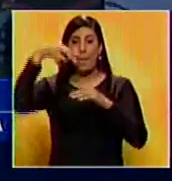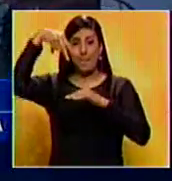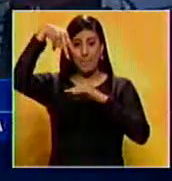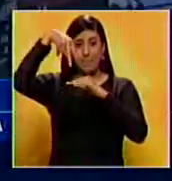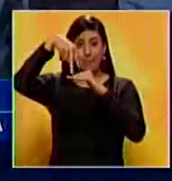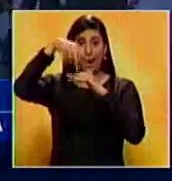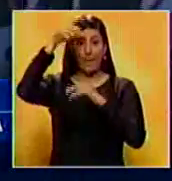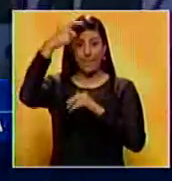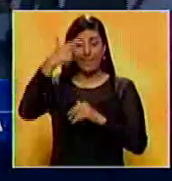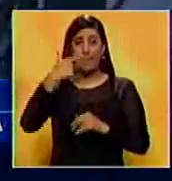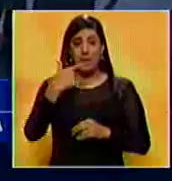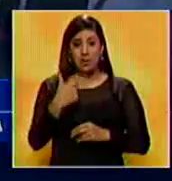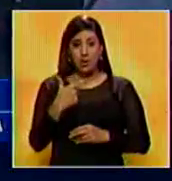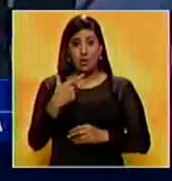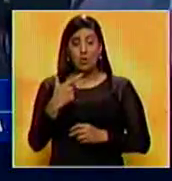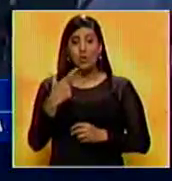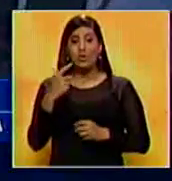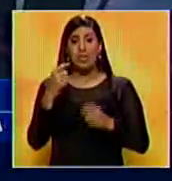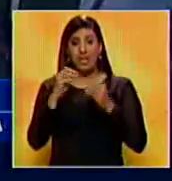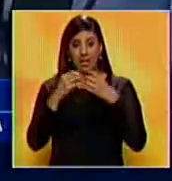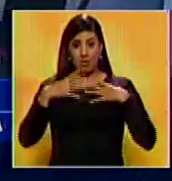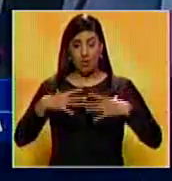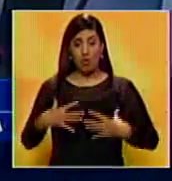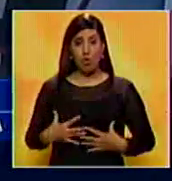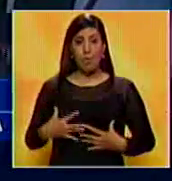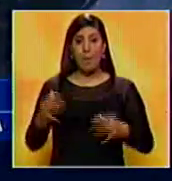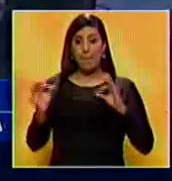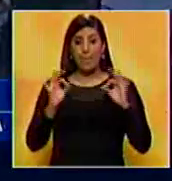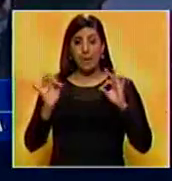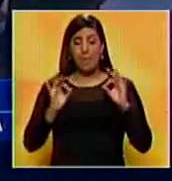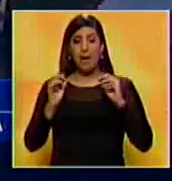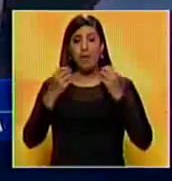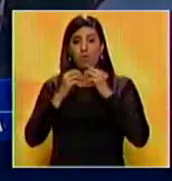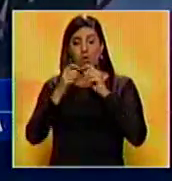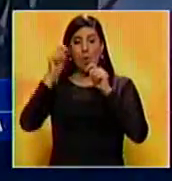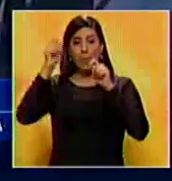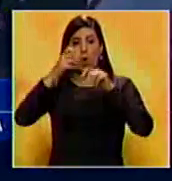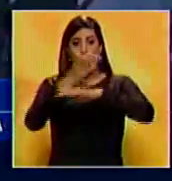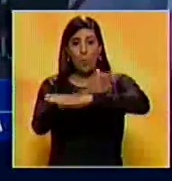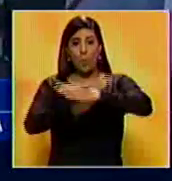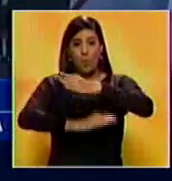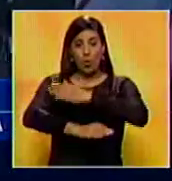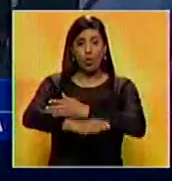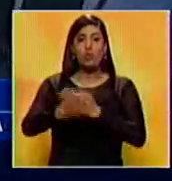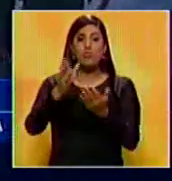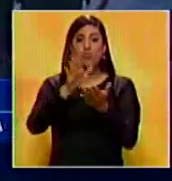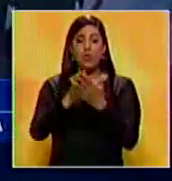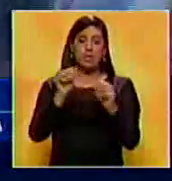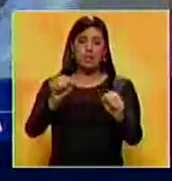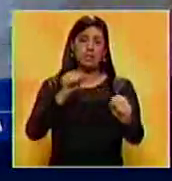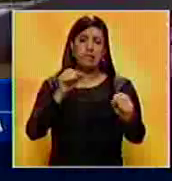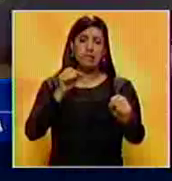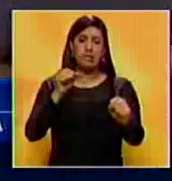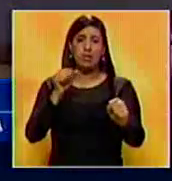persona, que por la indumentaria que cargaba, venía preparada con herramientas y botas aislantes, fallece por